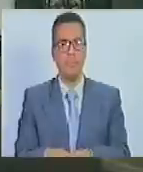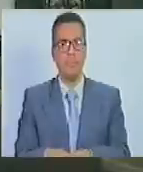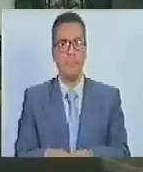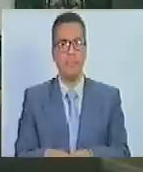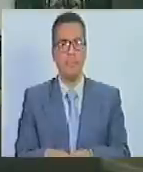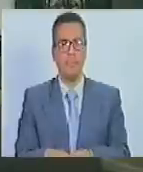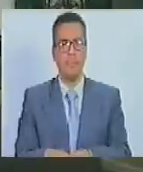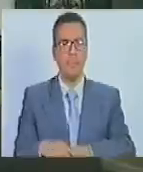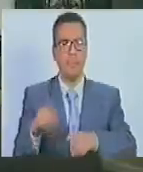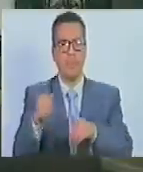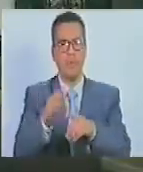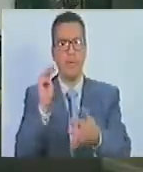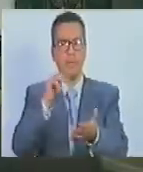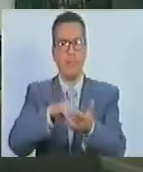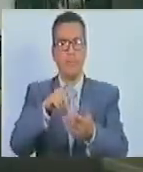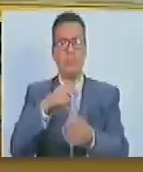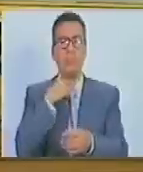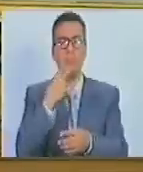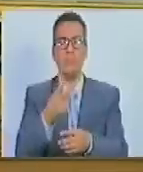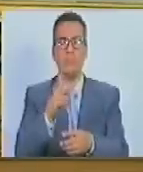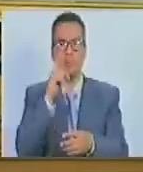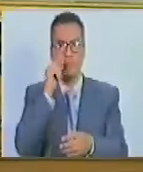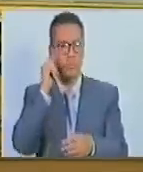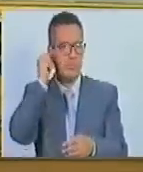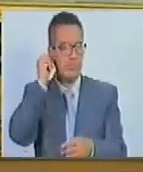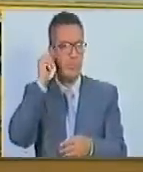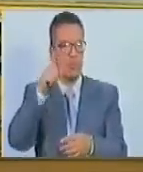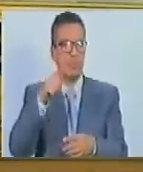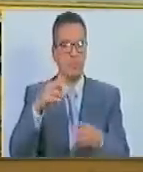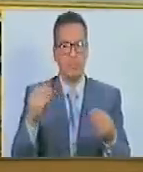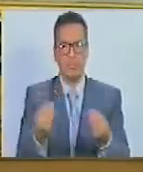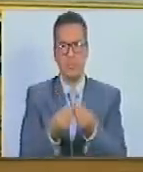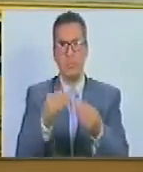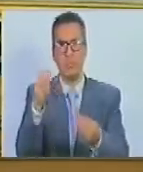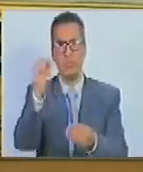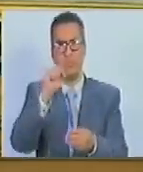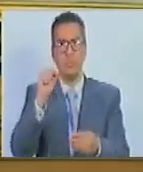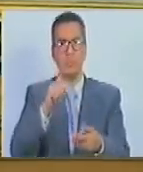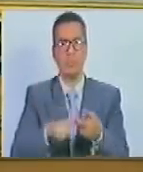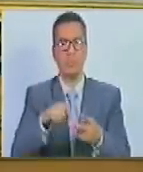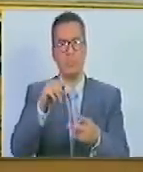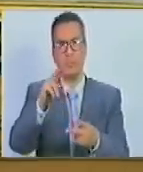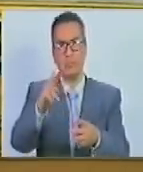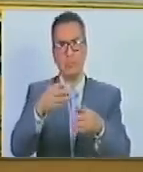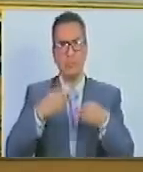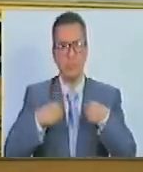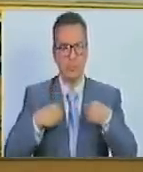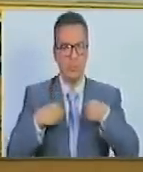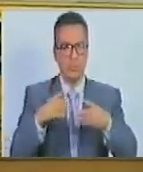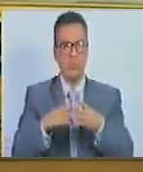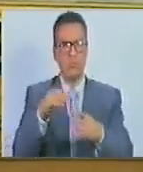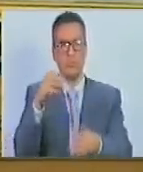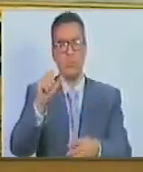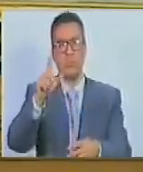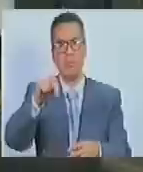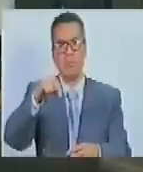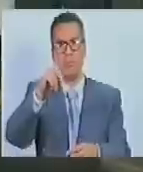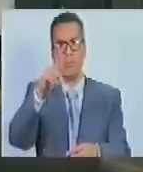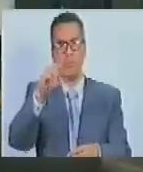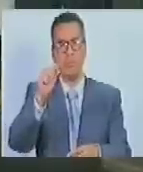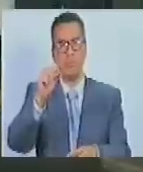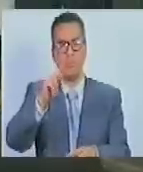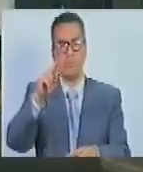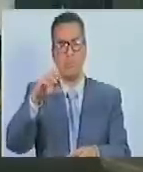y del Estado Milanda voceras y voceros de la comuna socialista a vivir de la limonera a vivir la